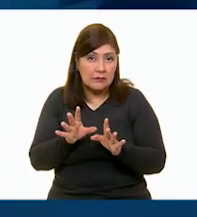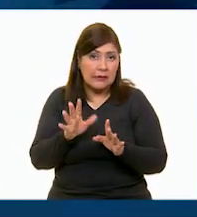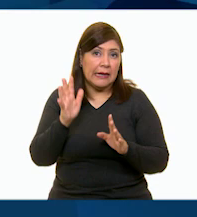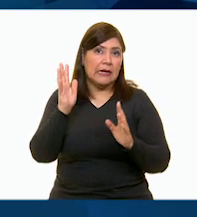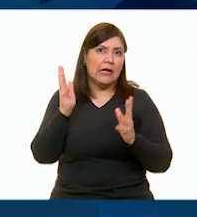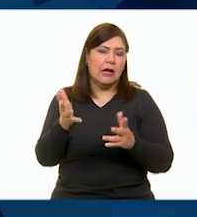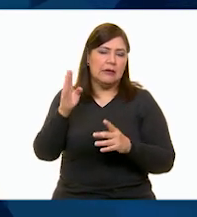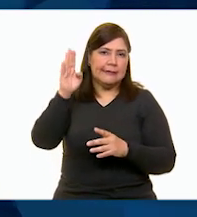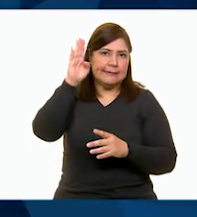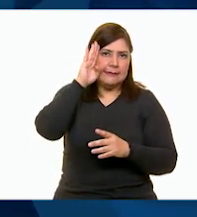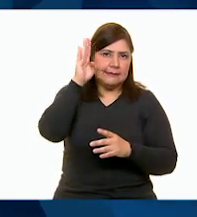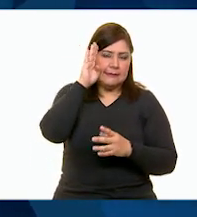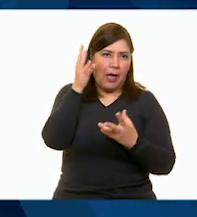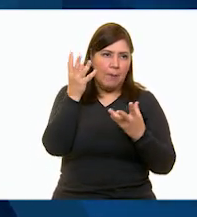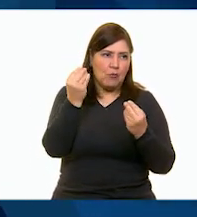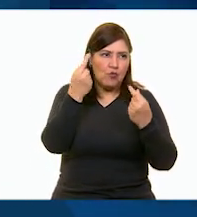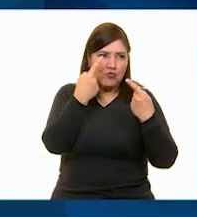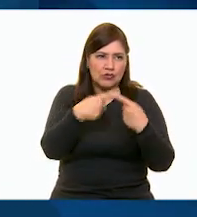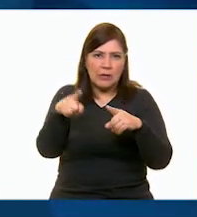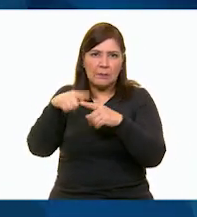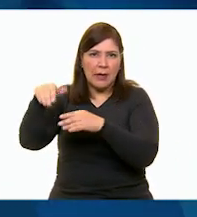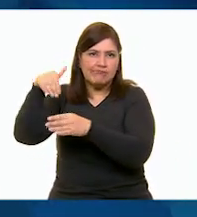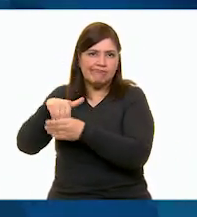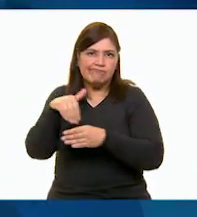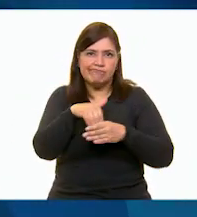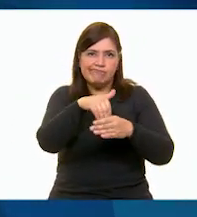eran demasiadas las bolsitas.